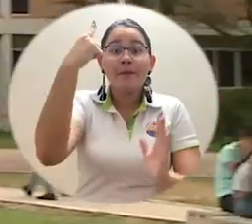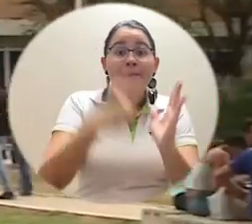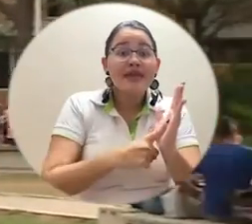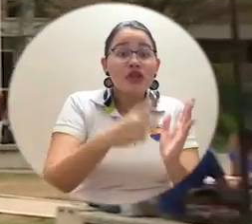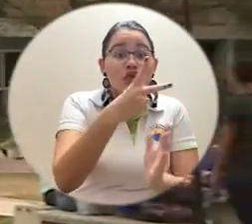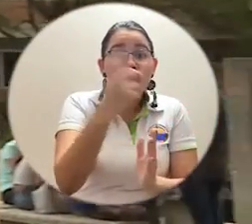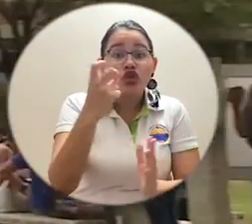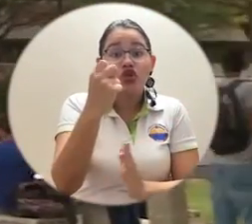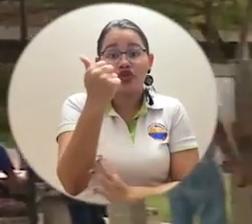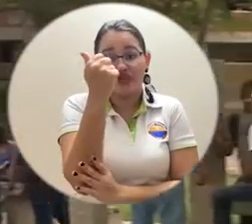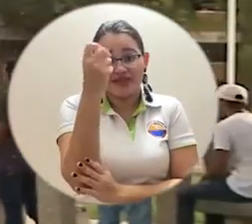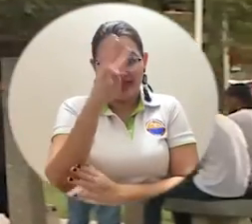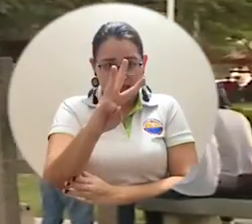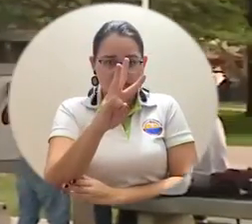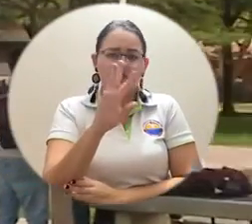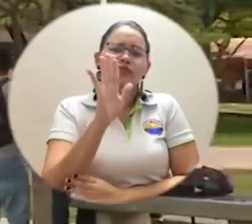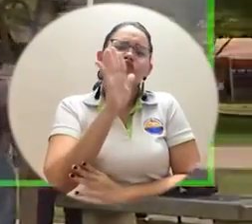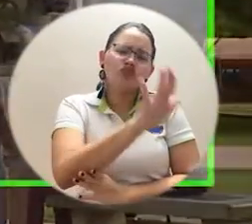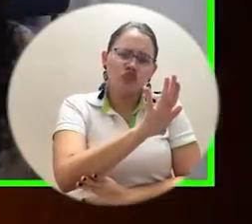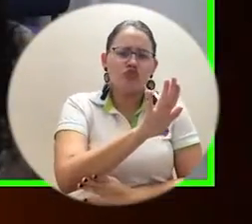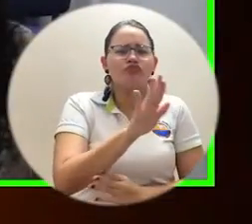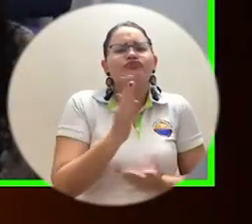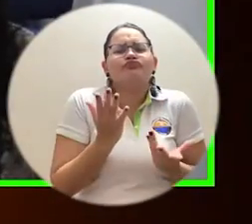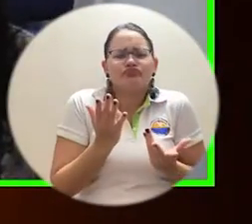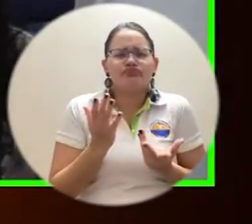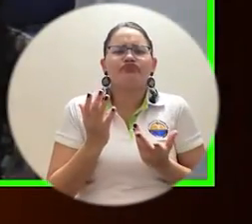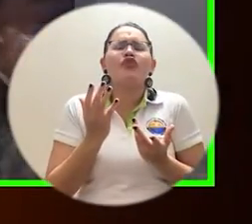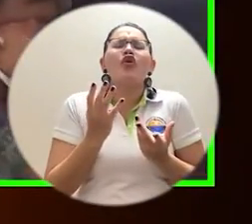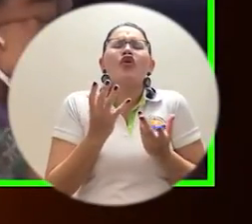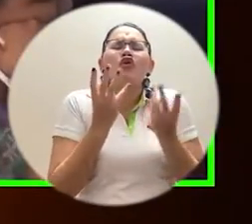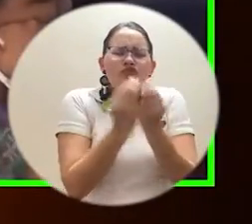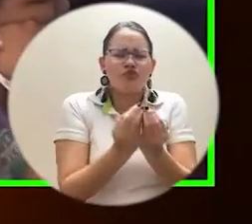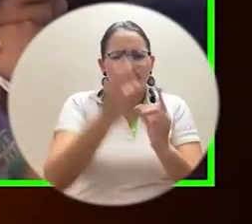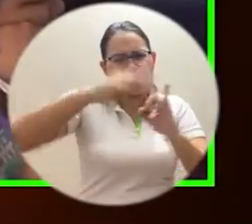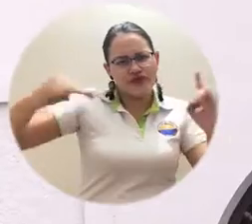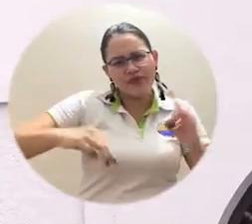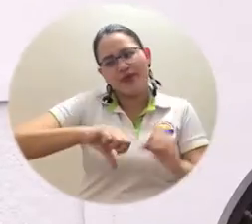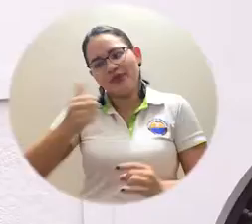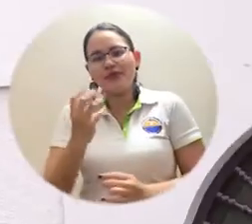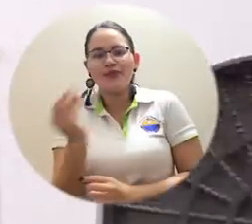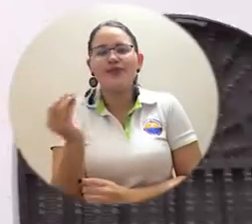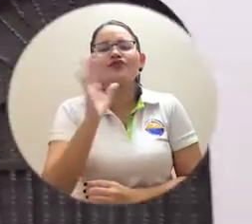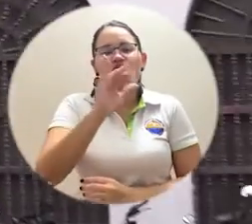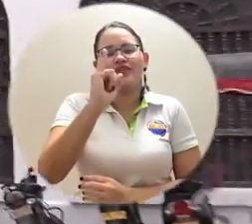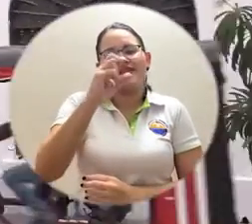1.213 de la Universidad Magdalena y el restante aquí con el Infotep.